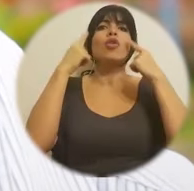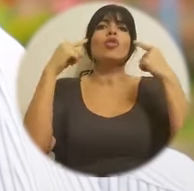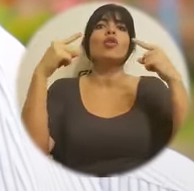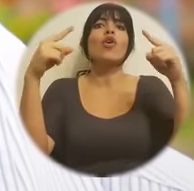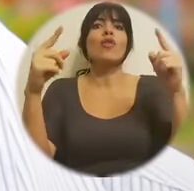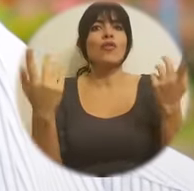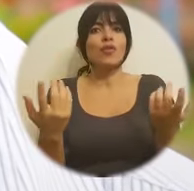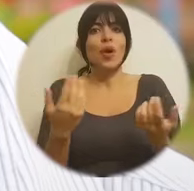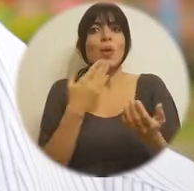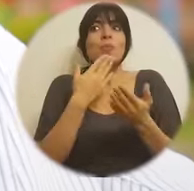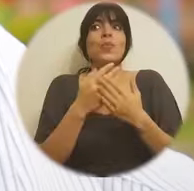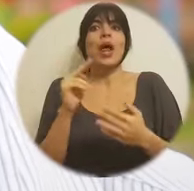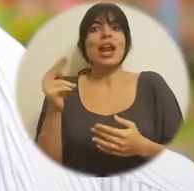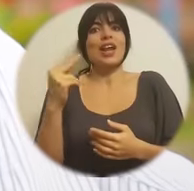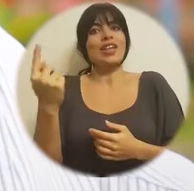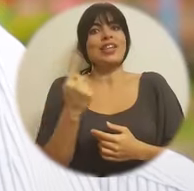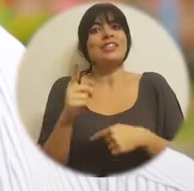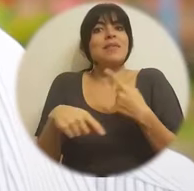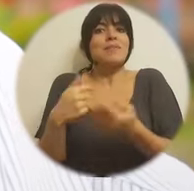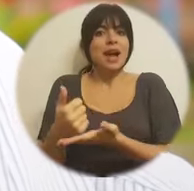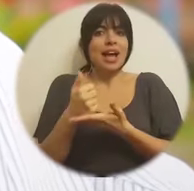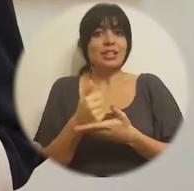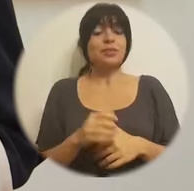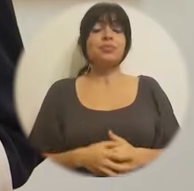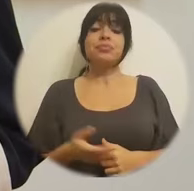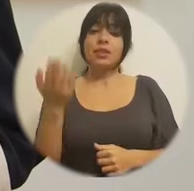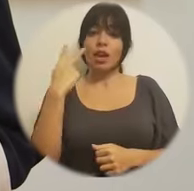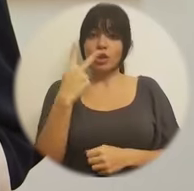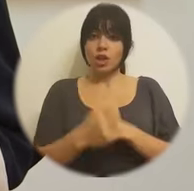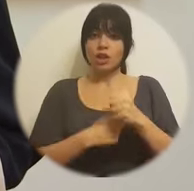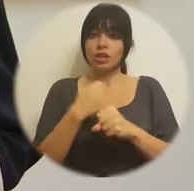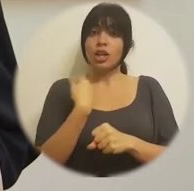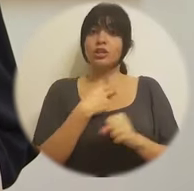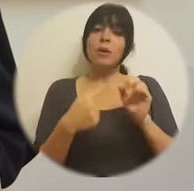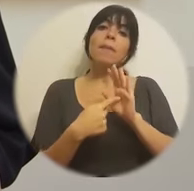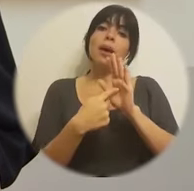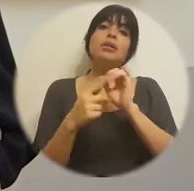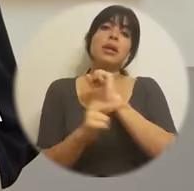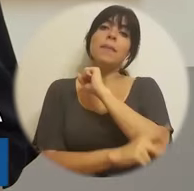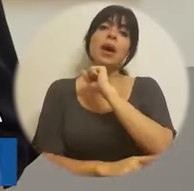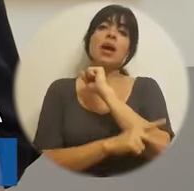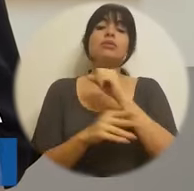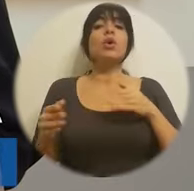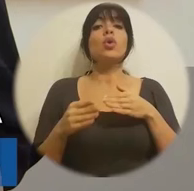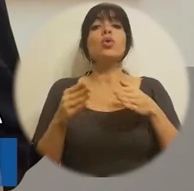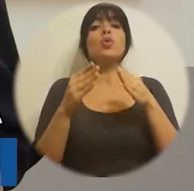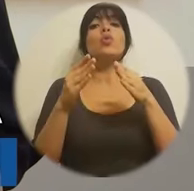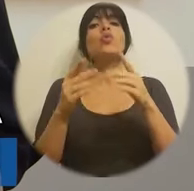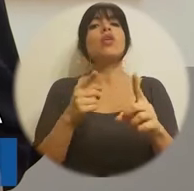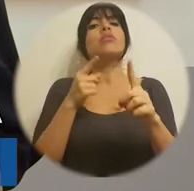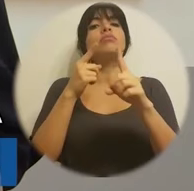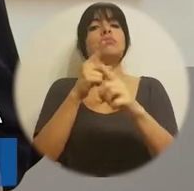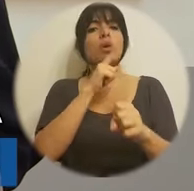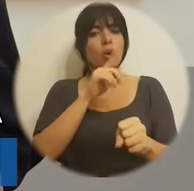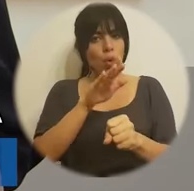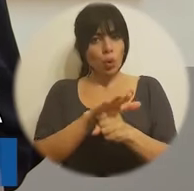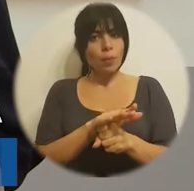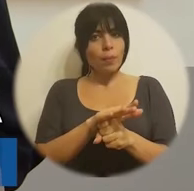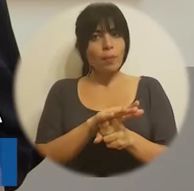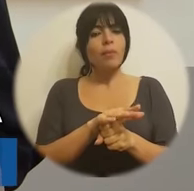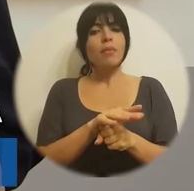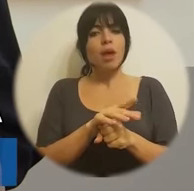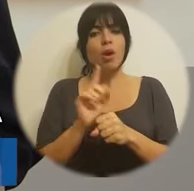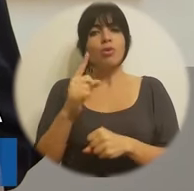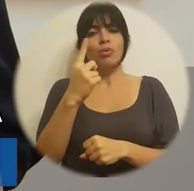triunfó, porque vienen buenas noticias y lo van a ayudar. Hace dos años presentamos al país la ruta que nos llevaría al